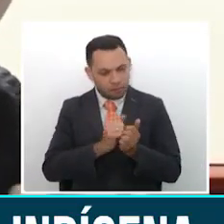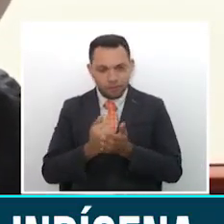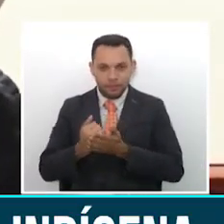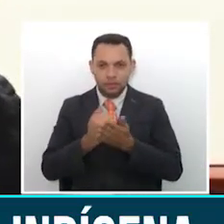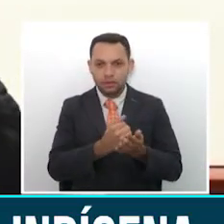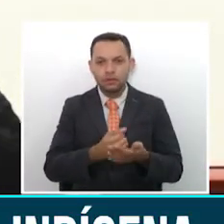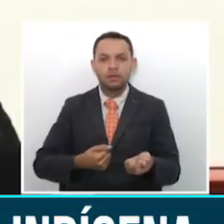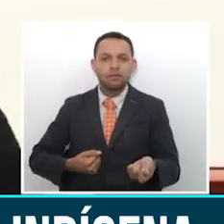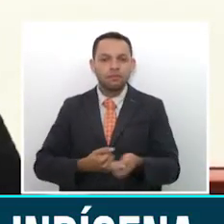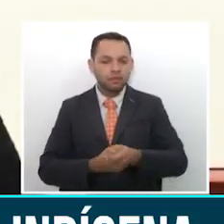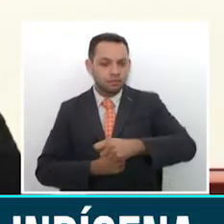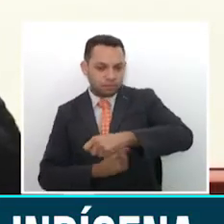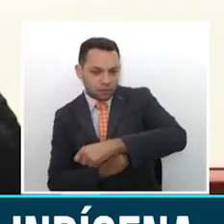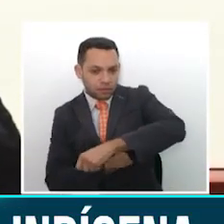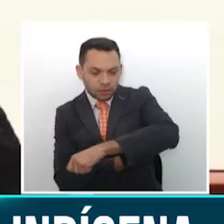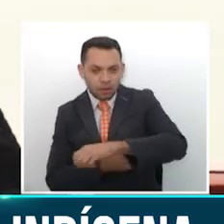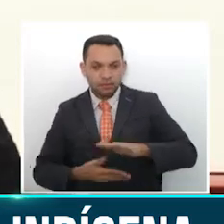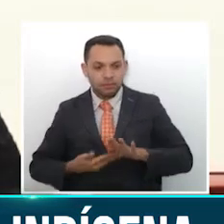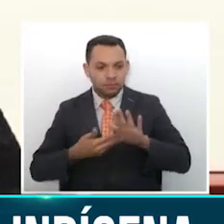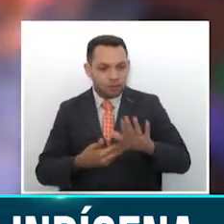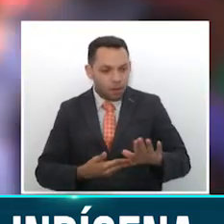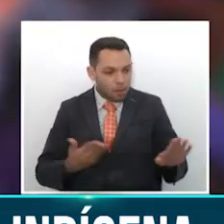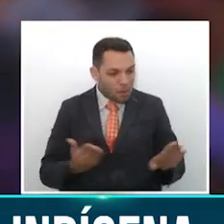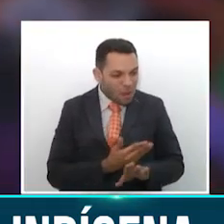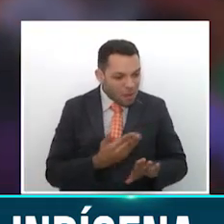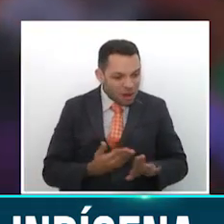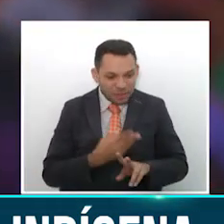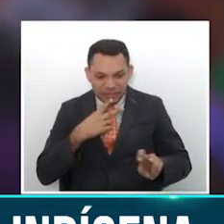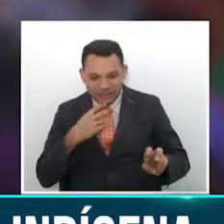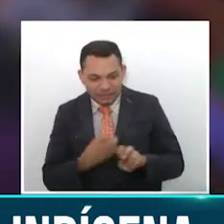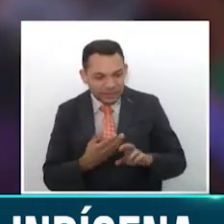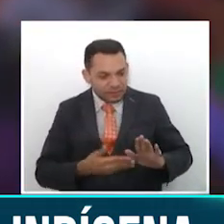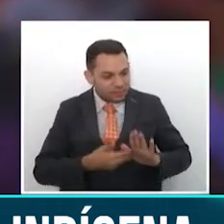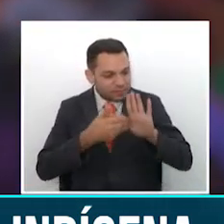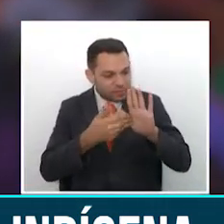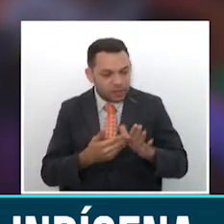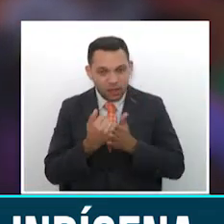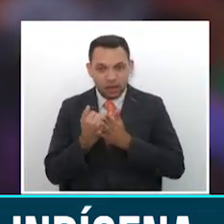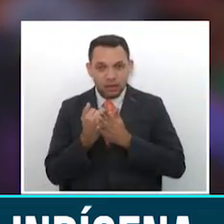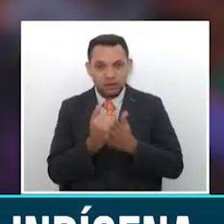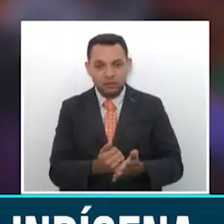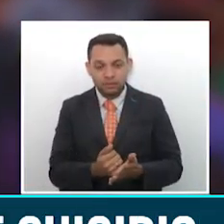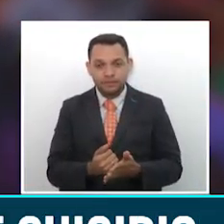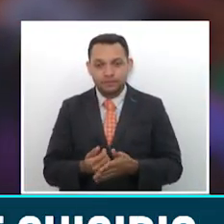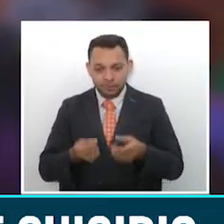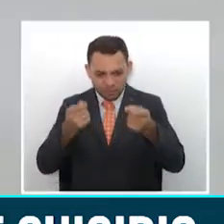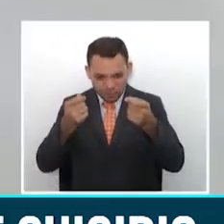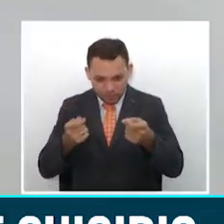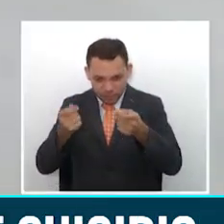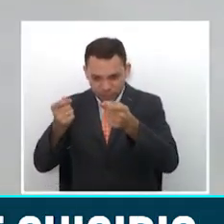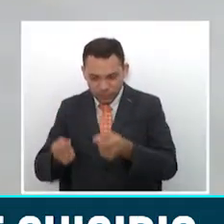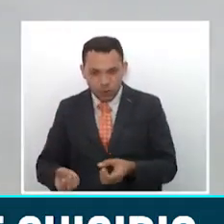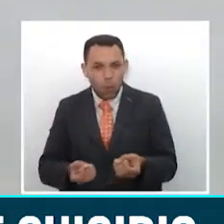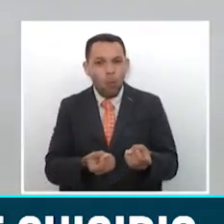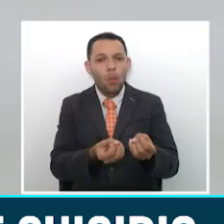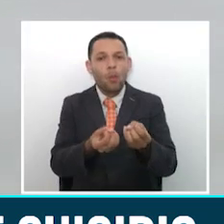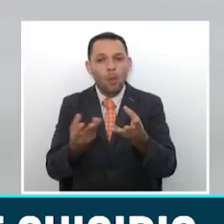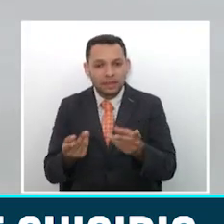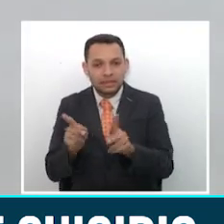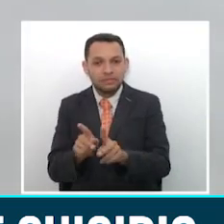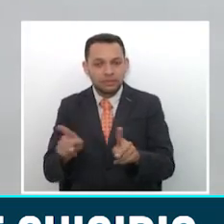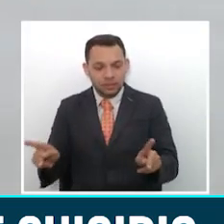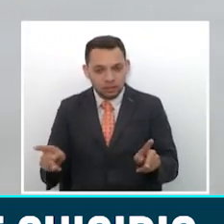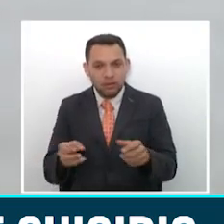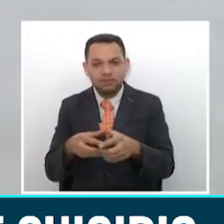poner visible la situación de vulnerabilidad. Aunque las autoridades aún no entregan el reporte de cuántos contagiados por sífilis hay entre la